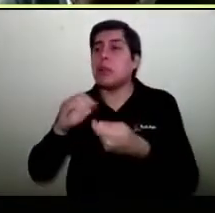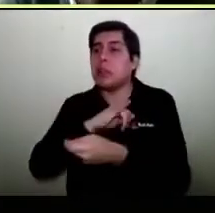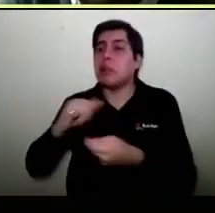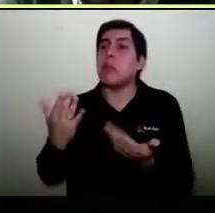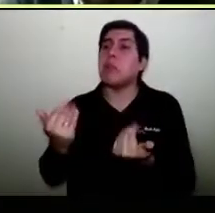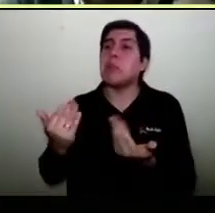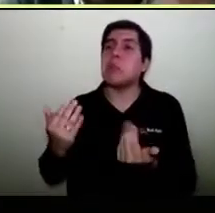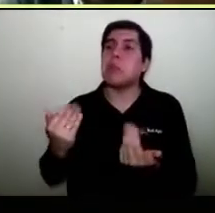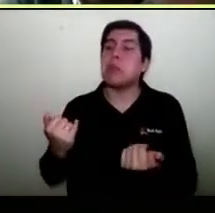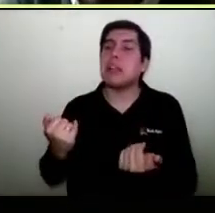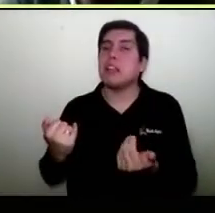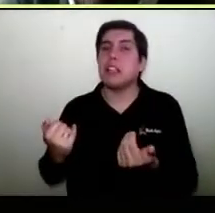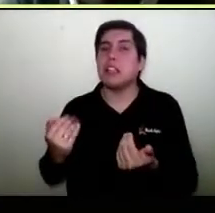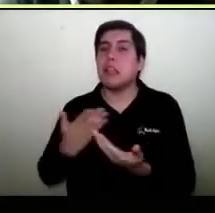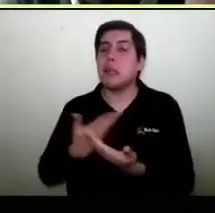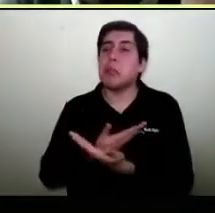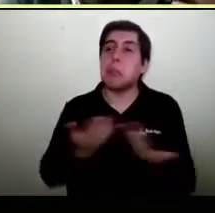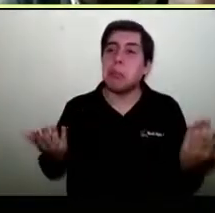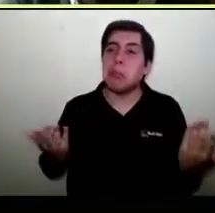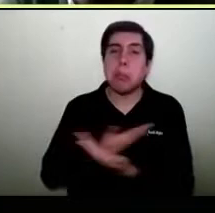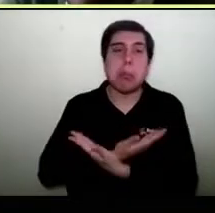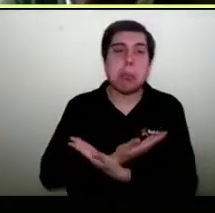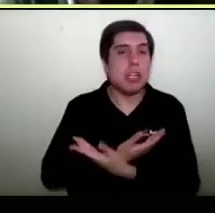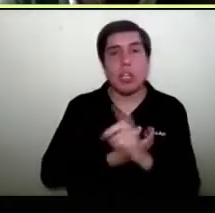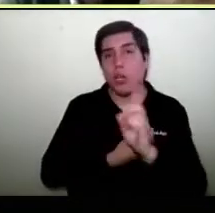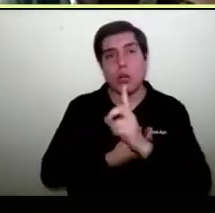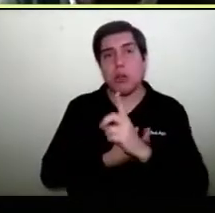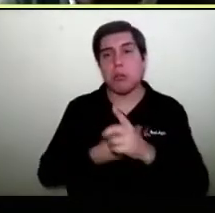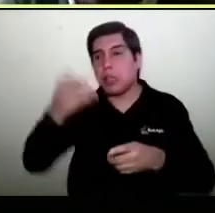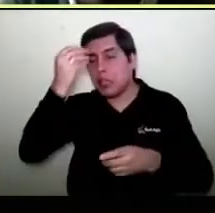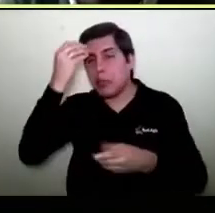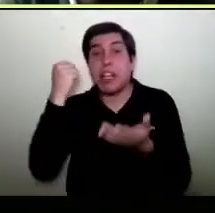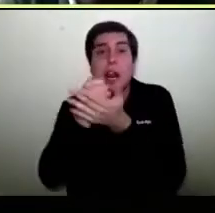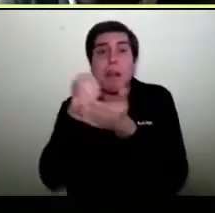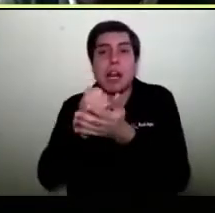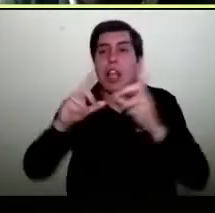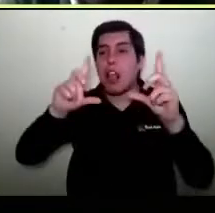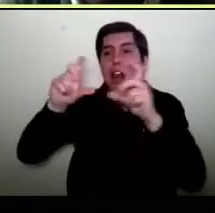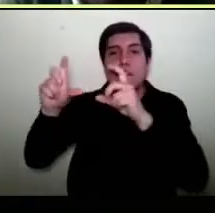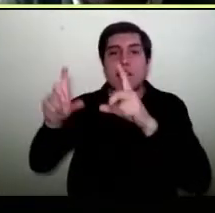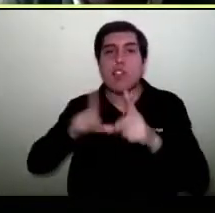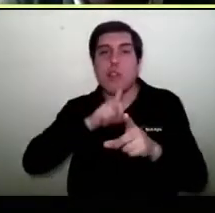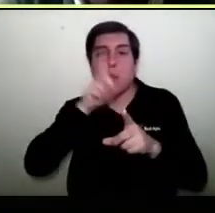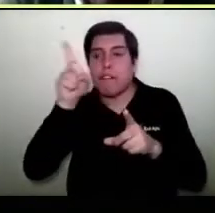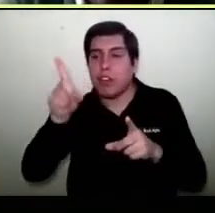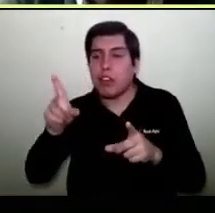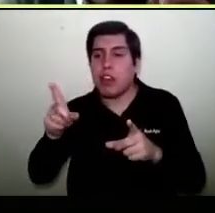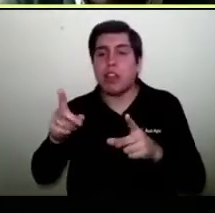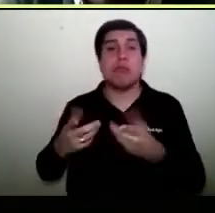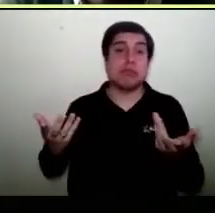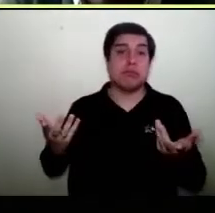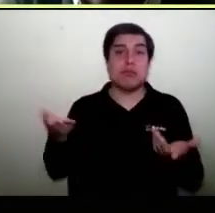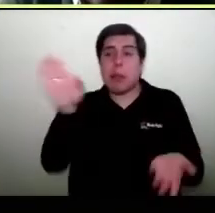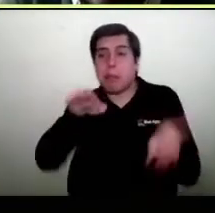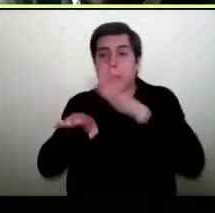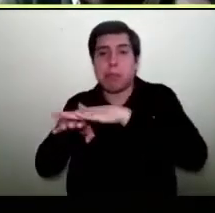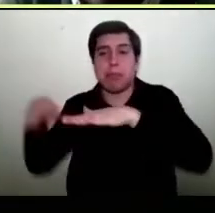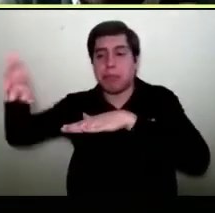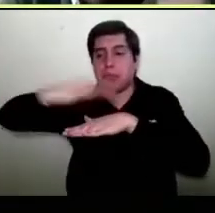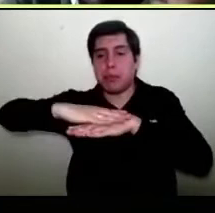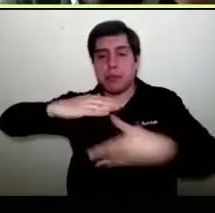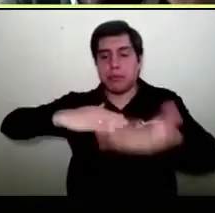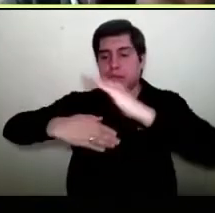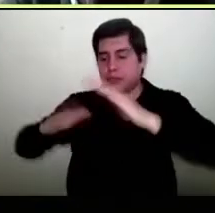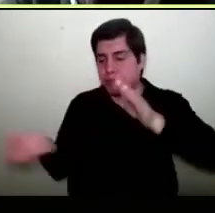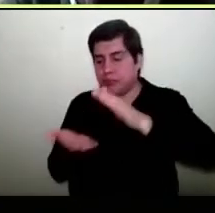mejorar mi despacho, mejorar mi packing, mi diseño y todo lo que en el fondo estoy construyendo. ¿Y por qué